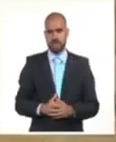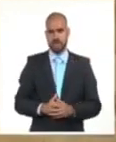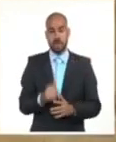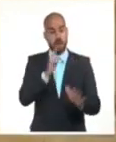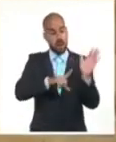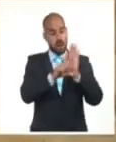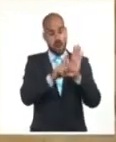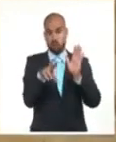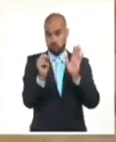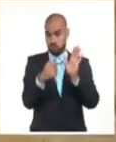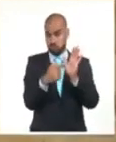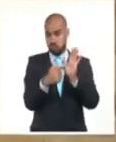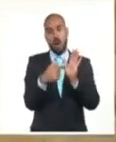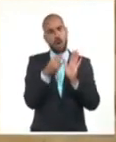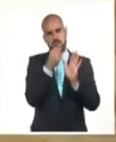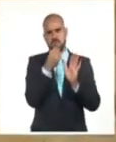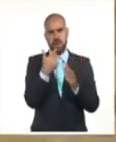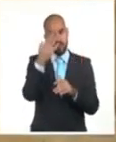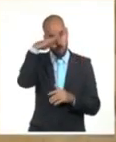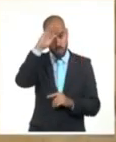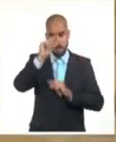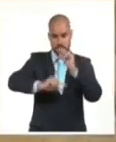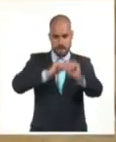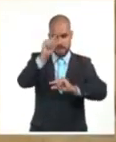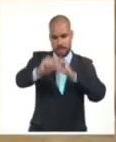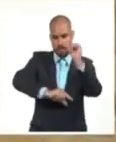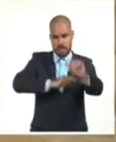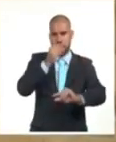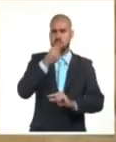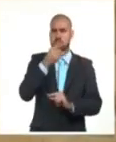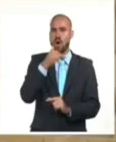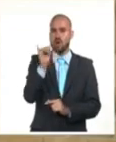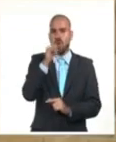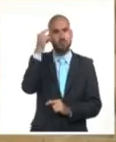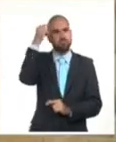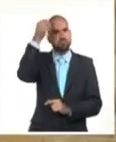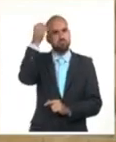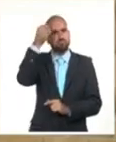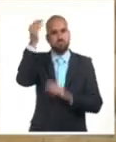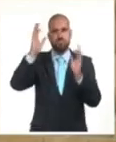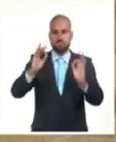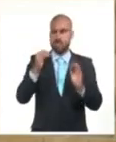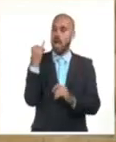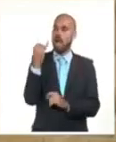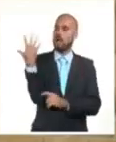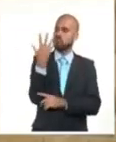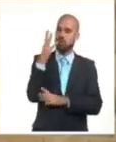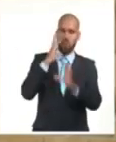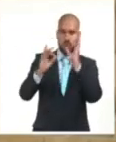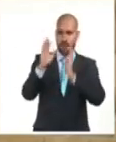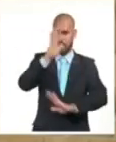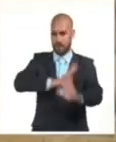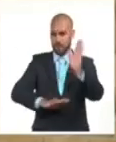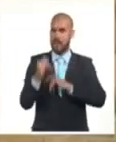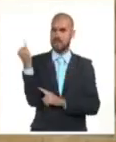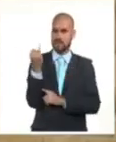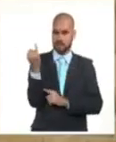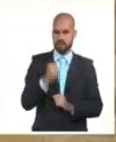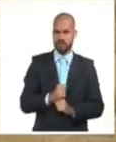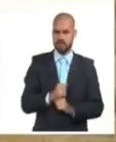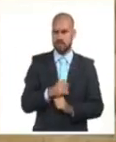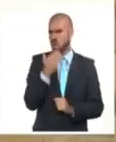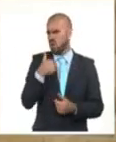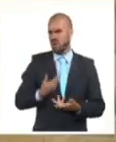coloca a nuestro país en el rumbo hacia la evolución del pensamiento ambiental internacional a partir de la emergencia de tres grandes